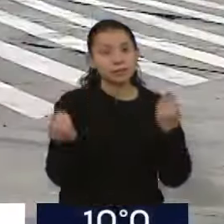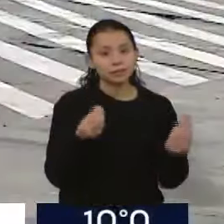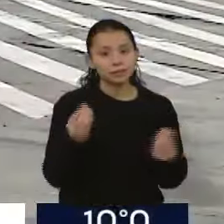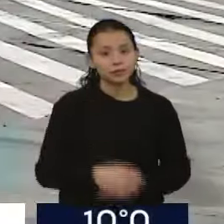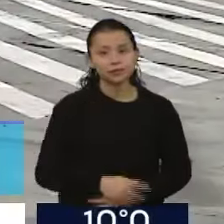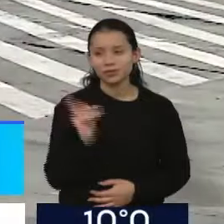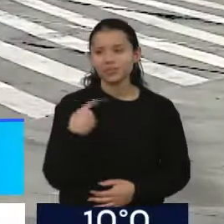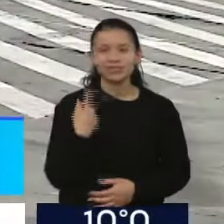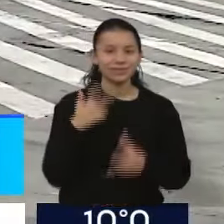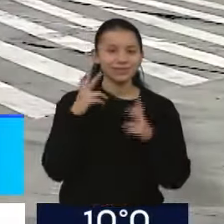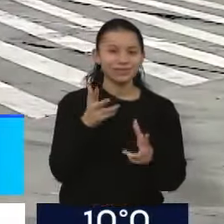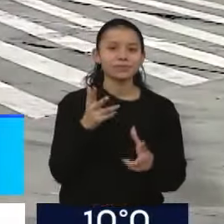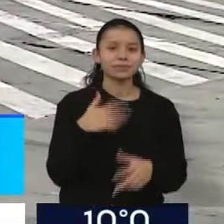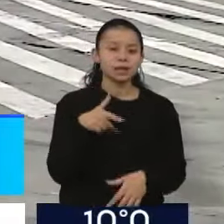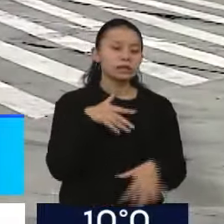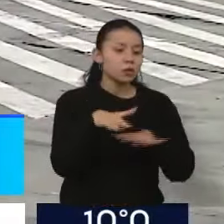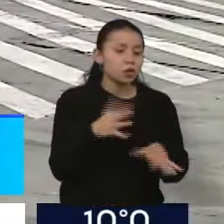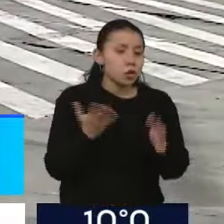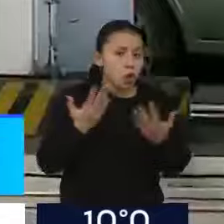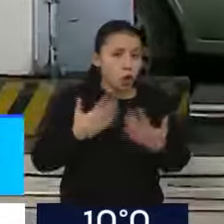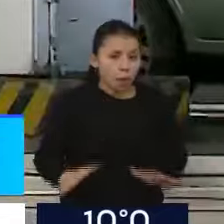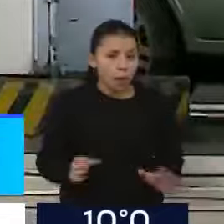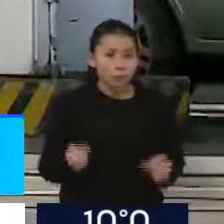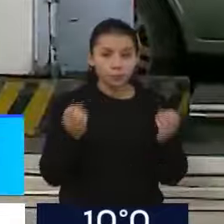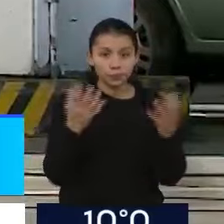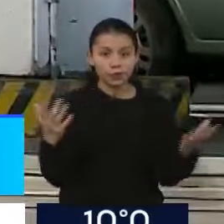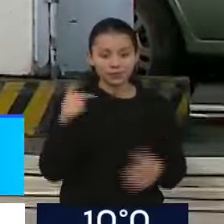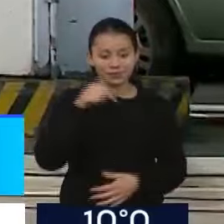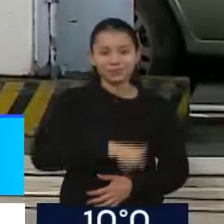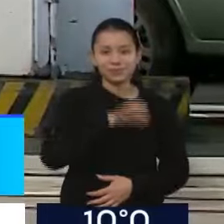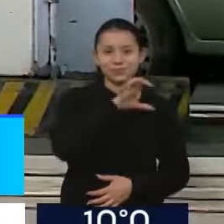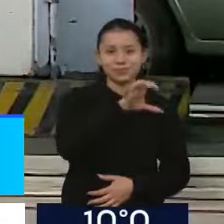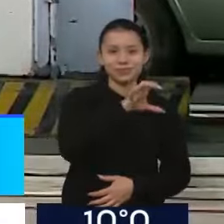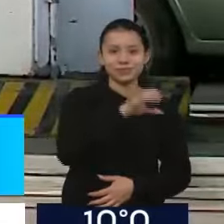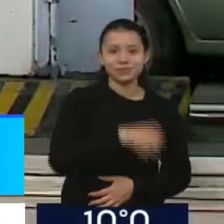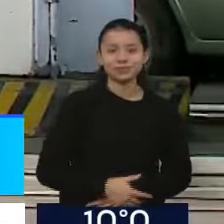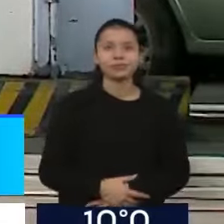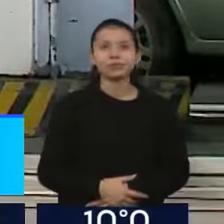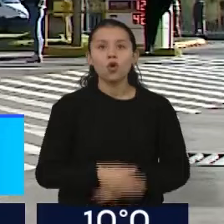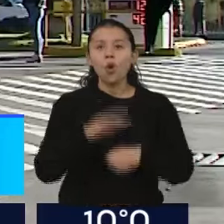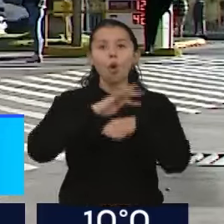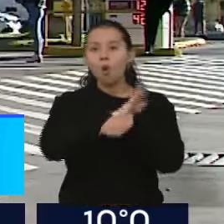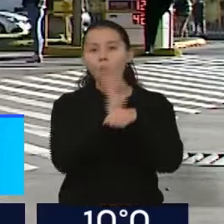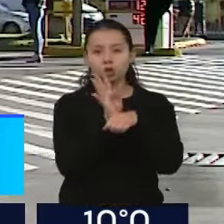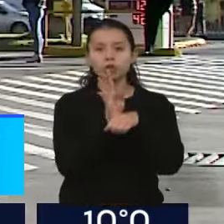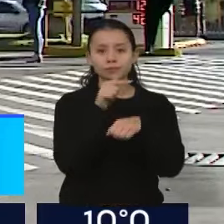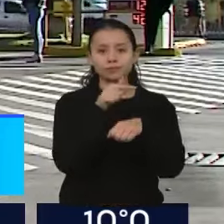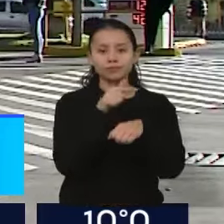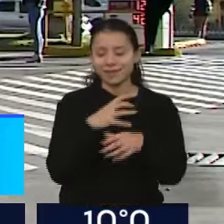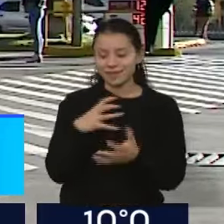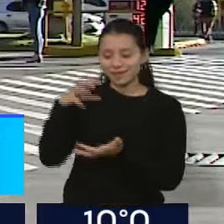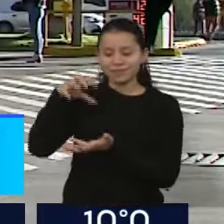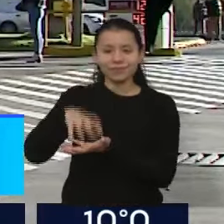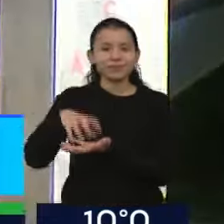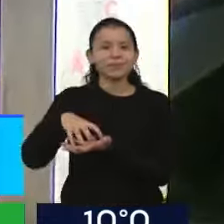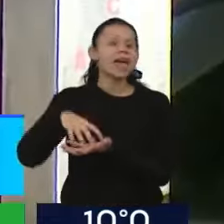es normal, ya que nuestra provincia, al igual que toda la región Cuyo, se abastece de la cuenca Neuquina, que